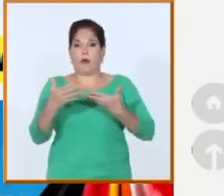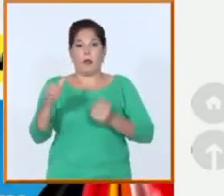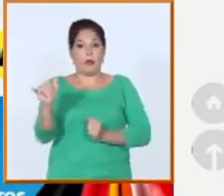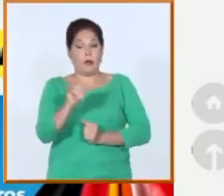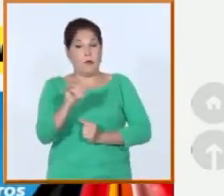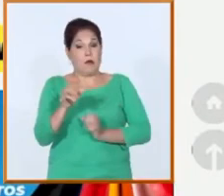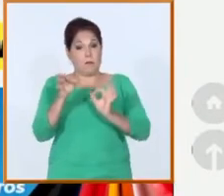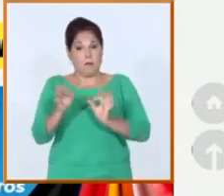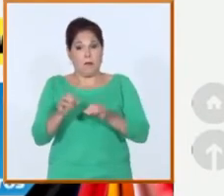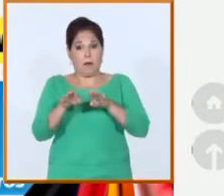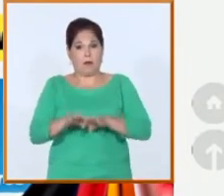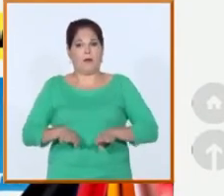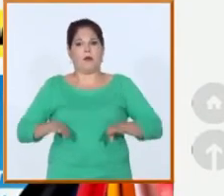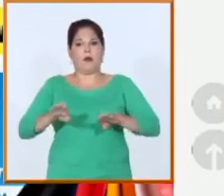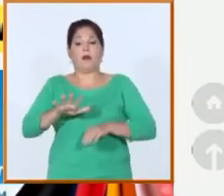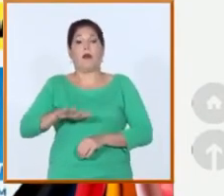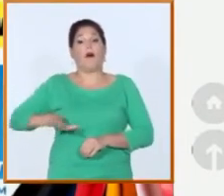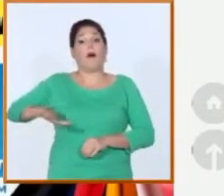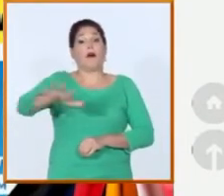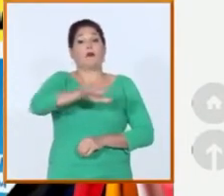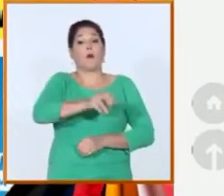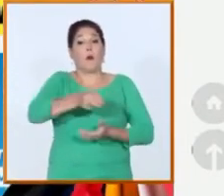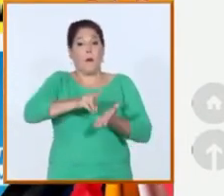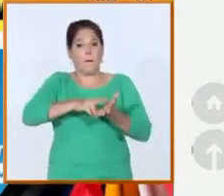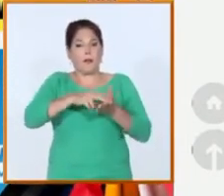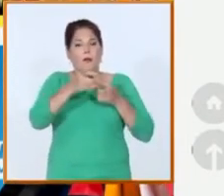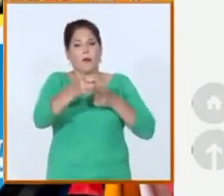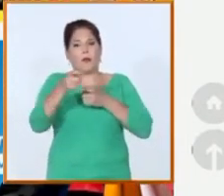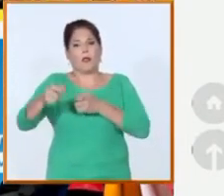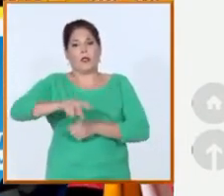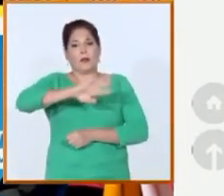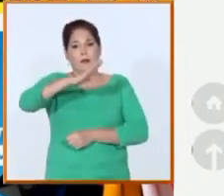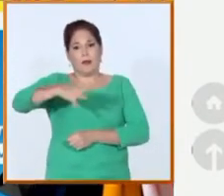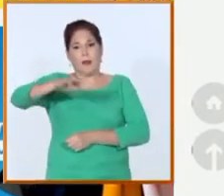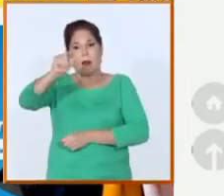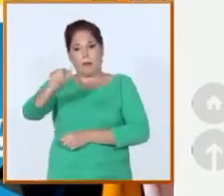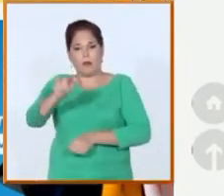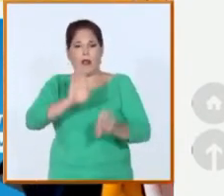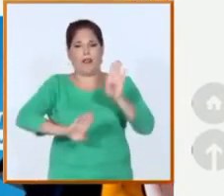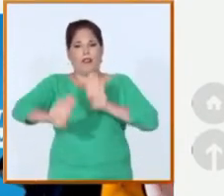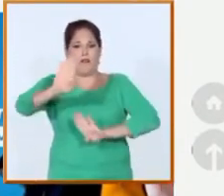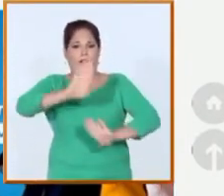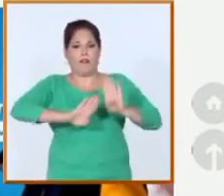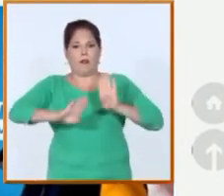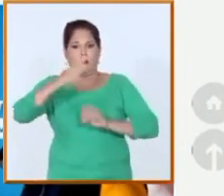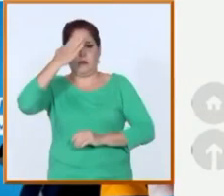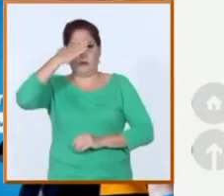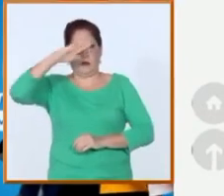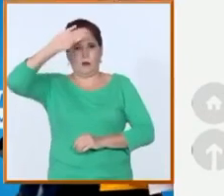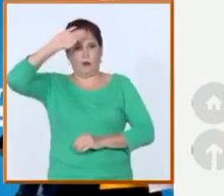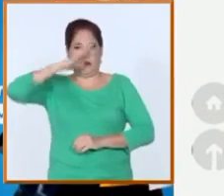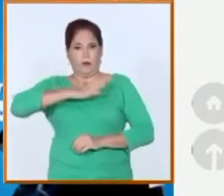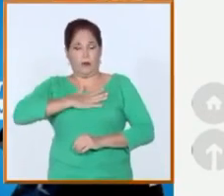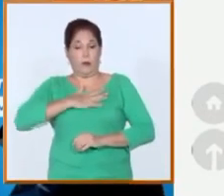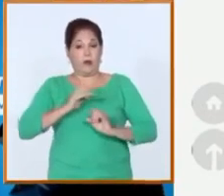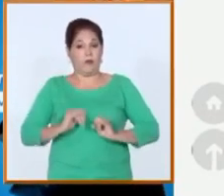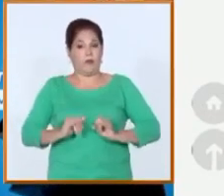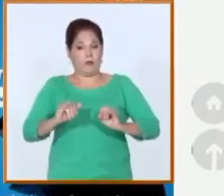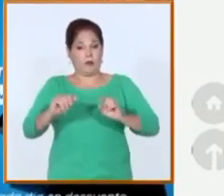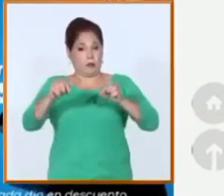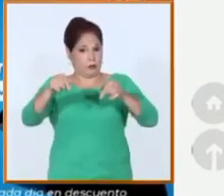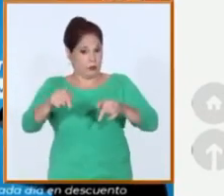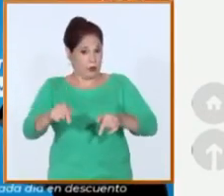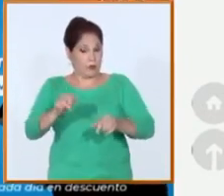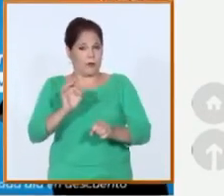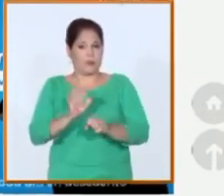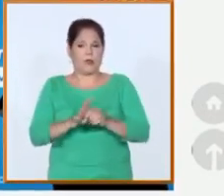esta mesa redonda a los combatientes de nuestra Marina de Guerra Revolucionaria. Es la noticia del día, con ella